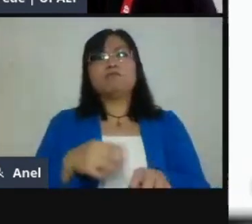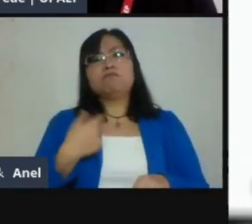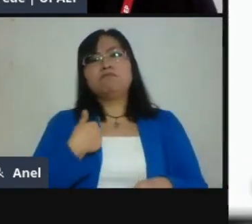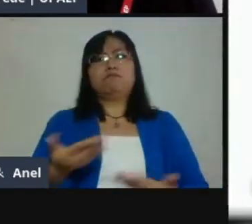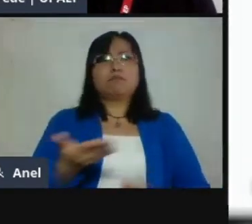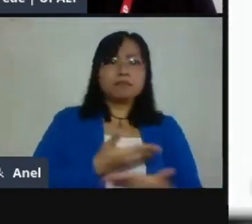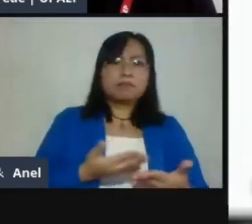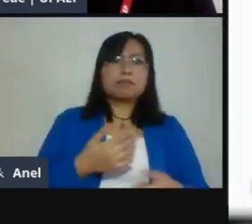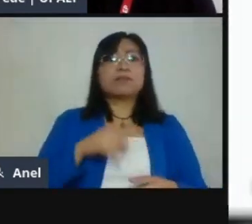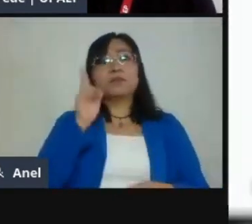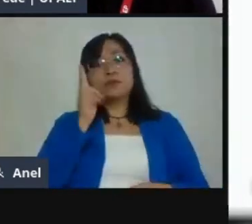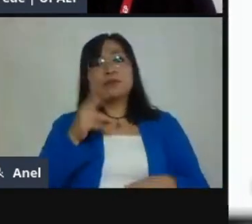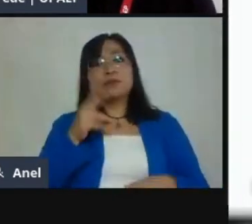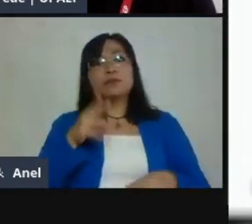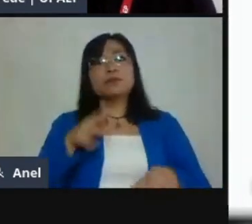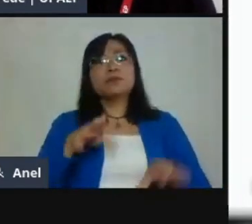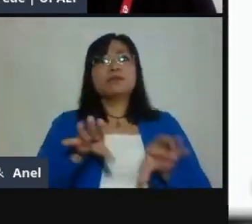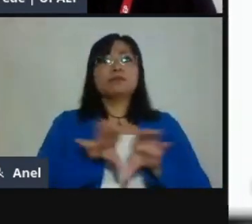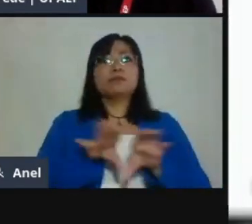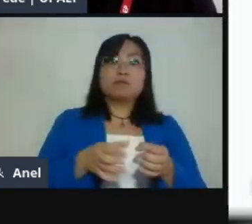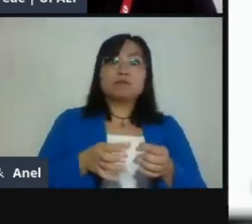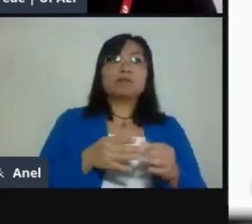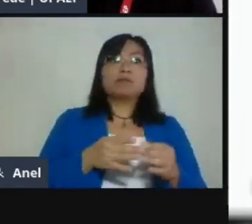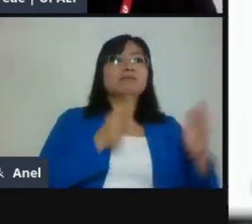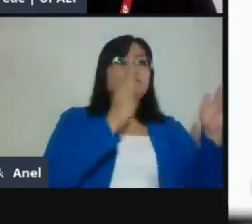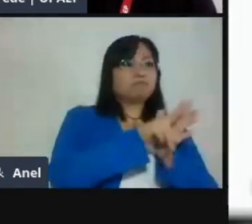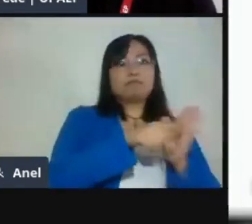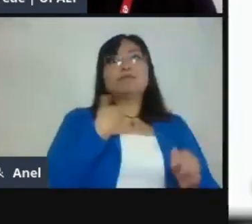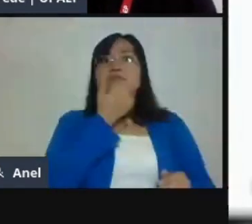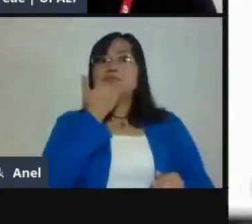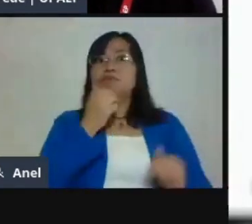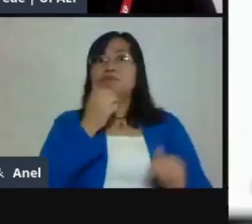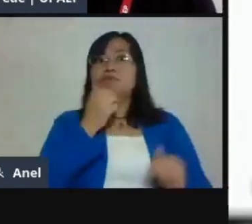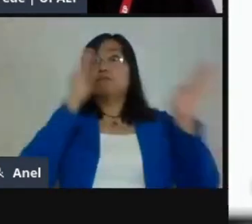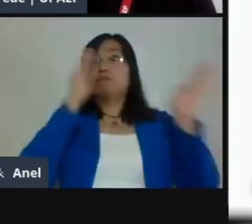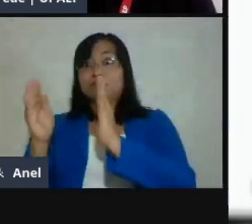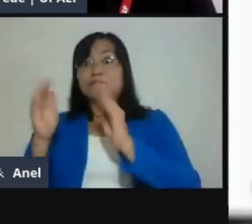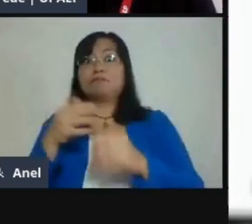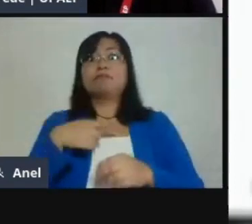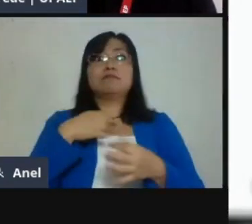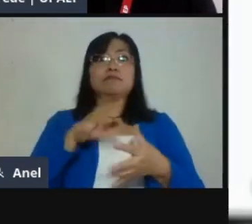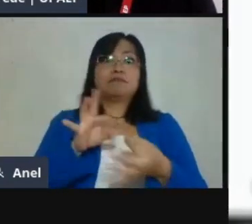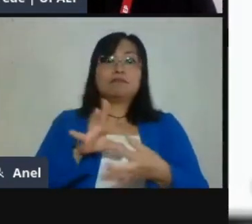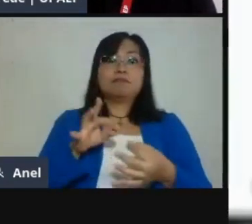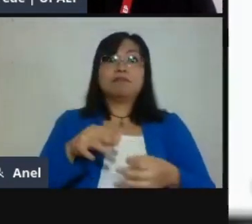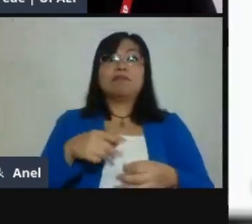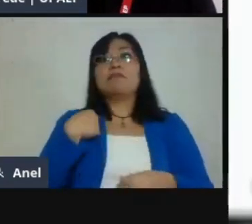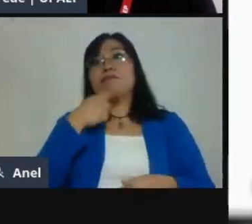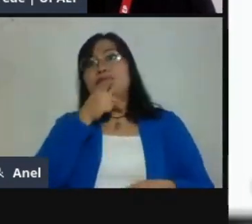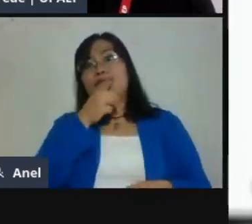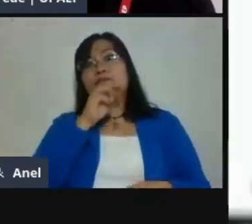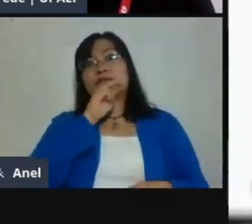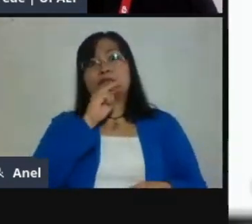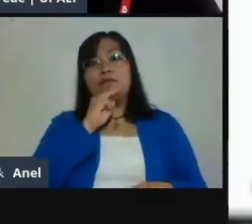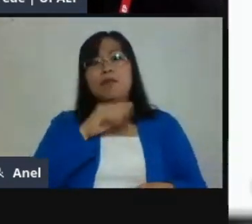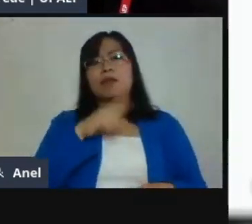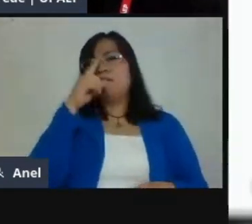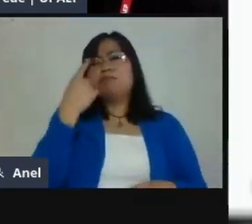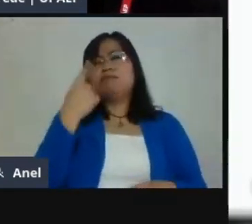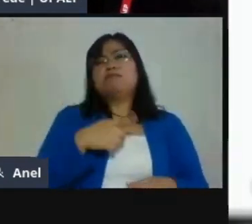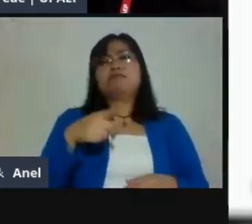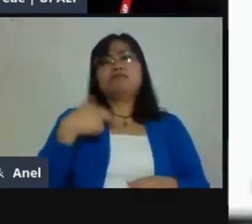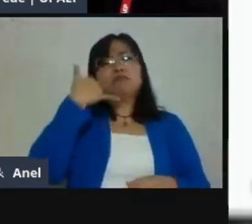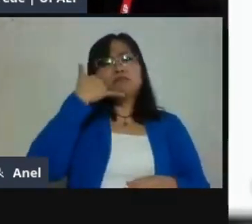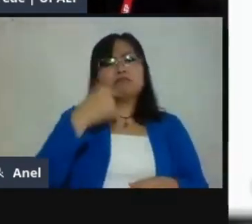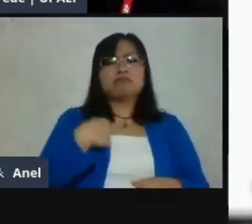donde les explicas qué es lo que estás trabajando. Y ese video lo puedes grabar desde tu celular, lo subes a tu Drive y de ahí lo jalas a tu sitio